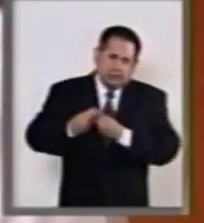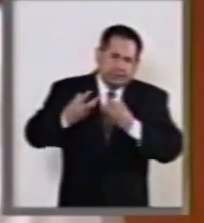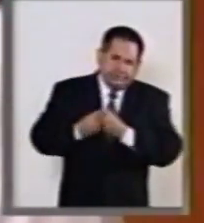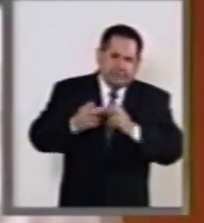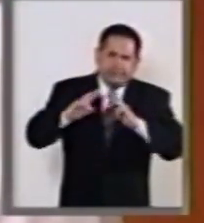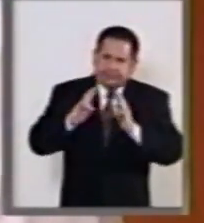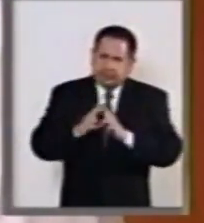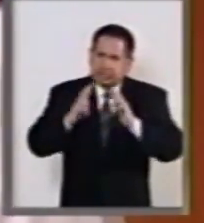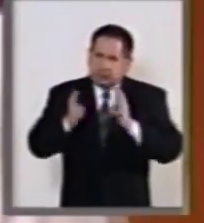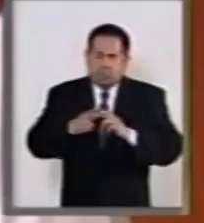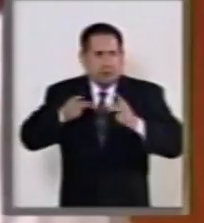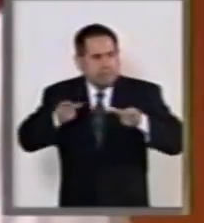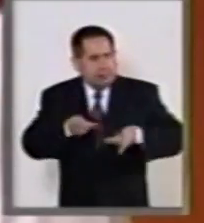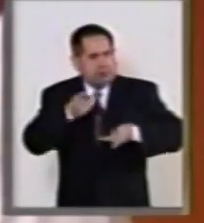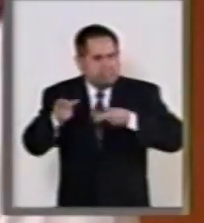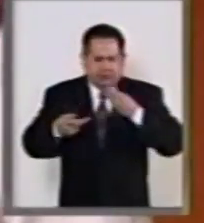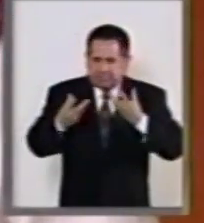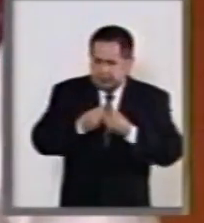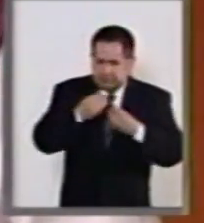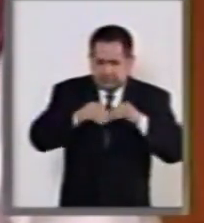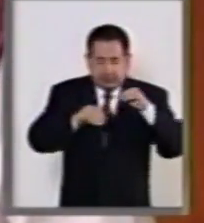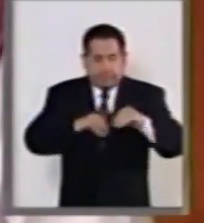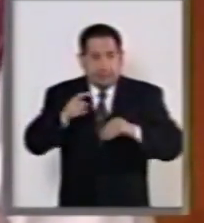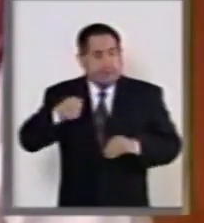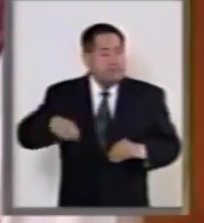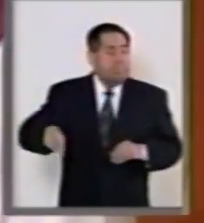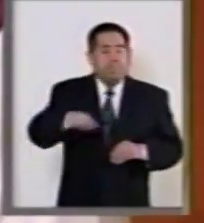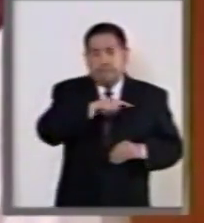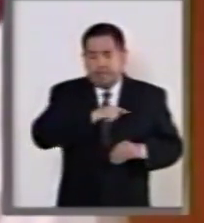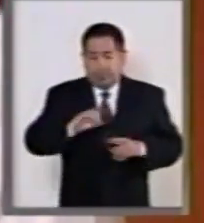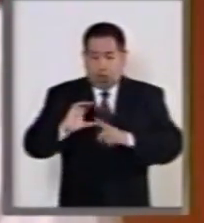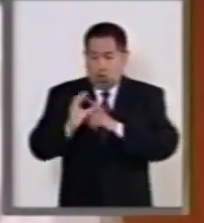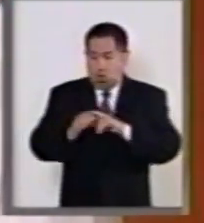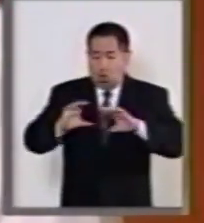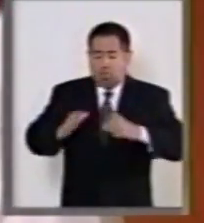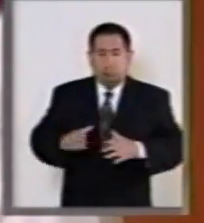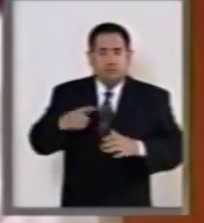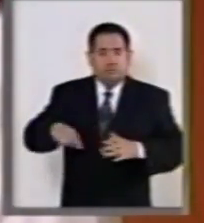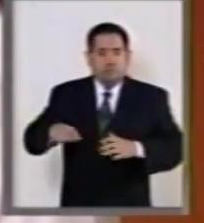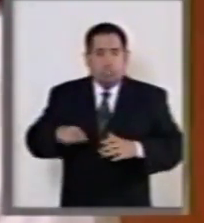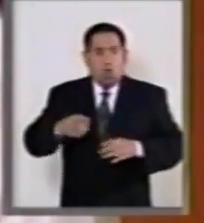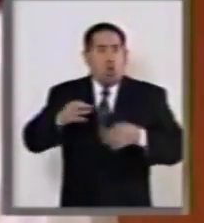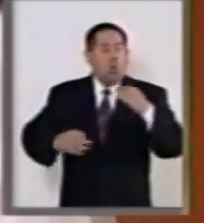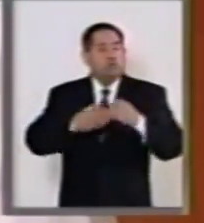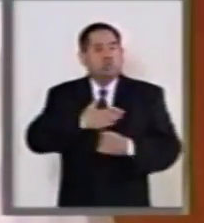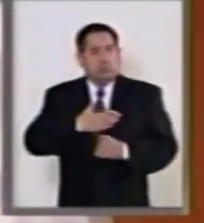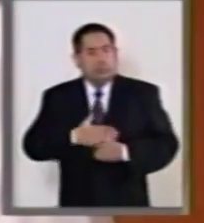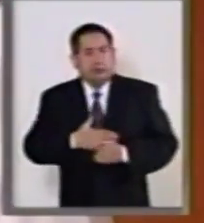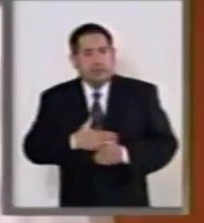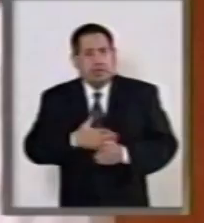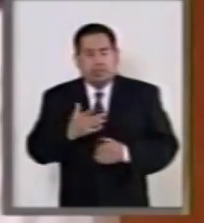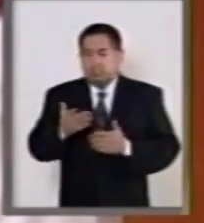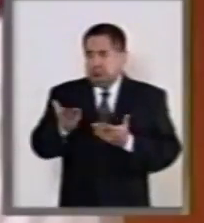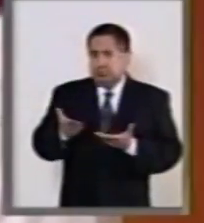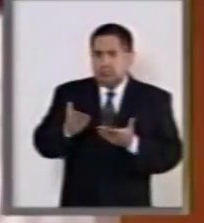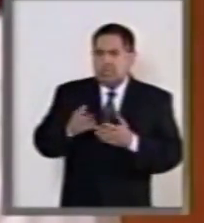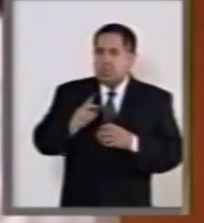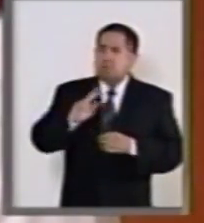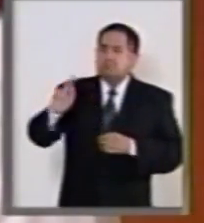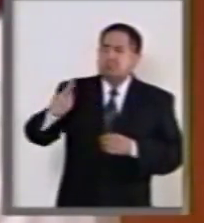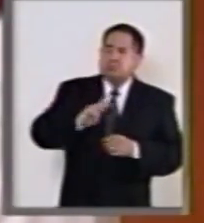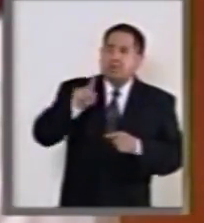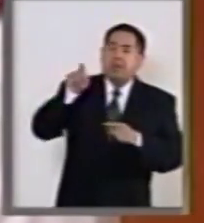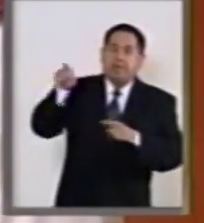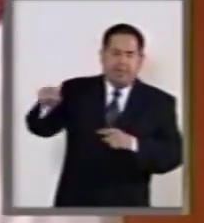consultas, las y los integrantes de la Comisión de Justicia y nuestra homóloga